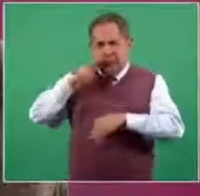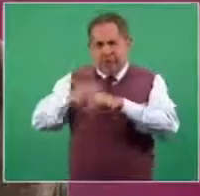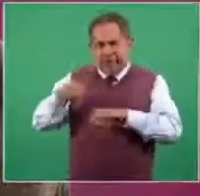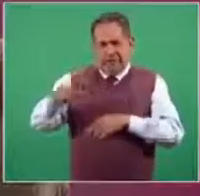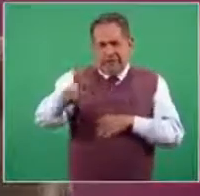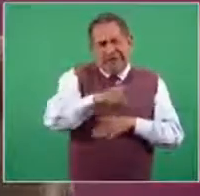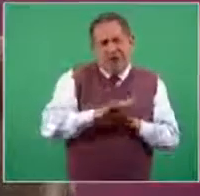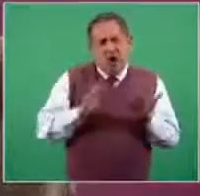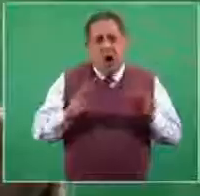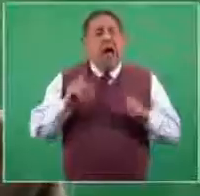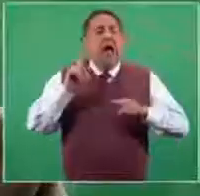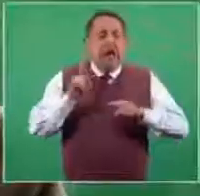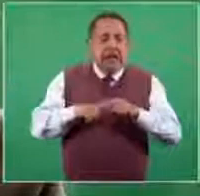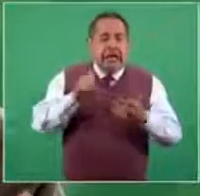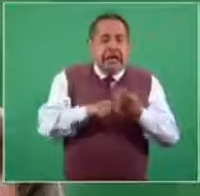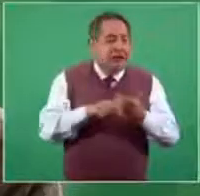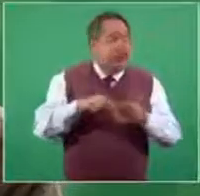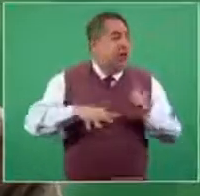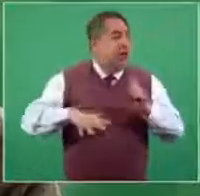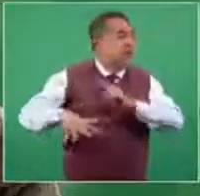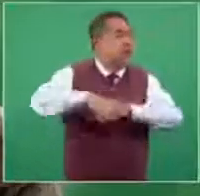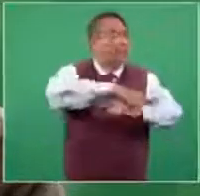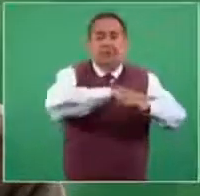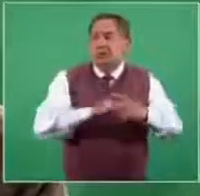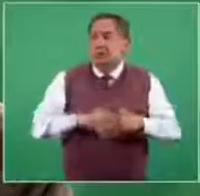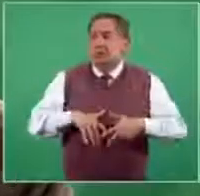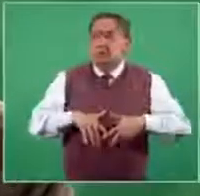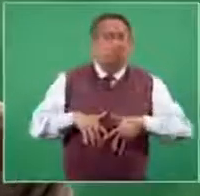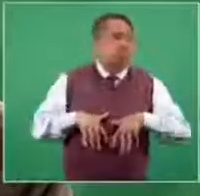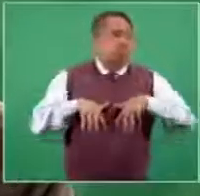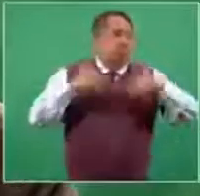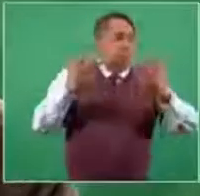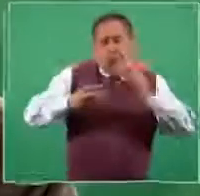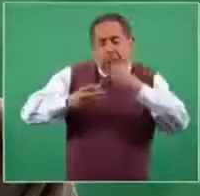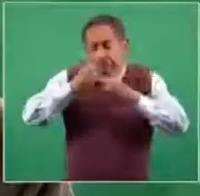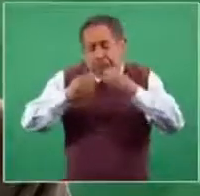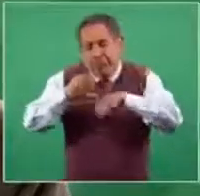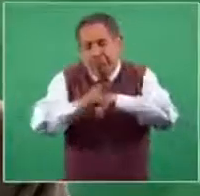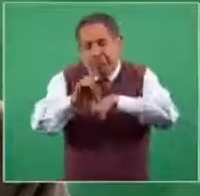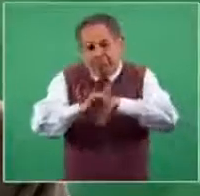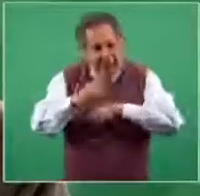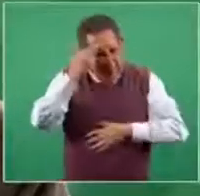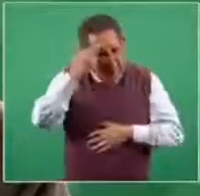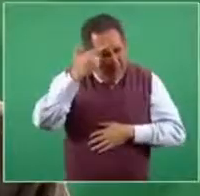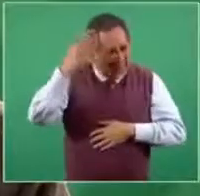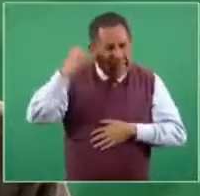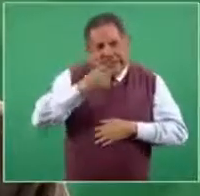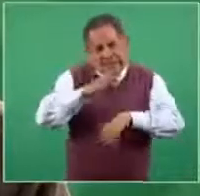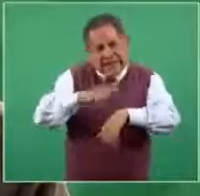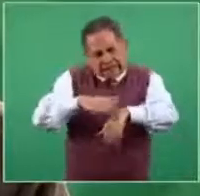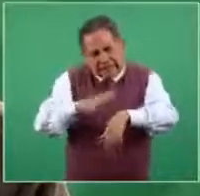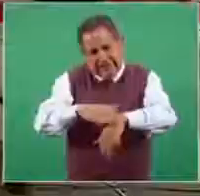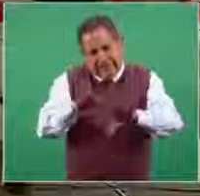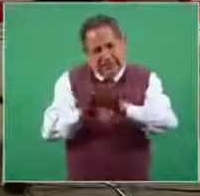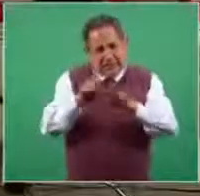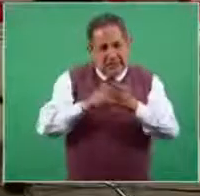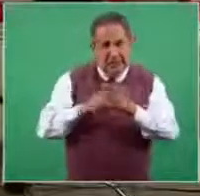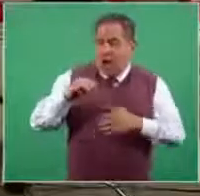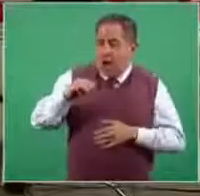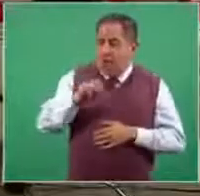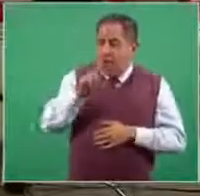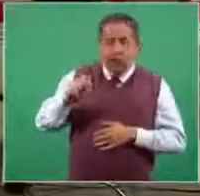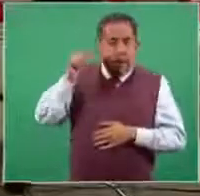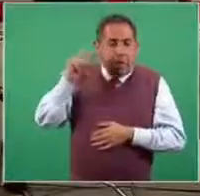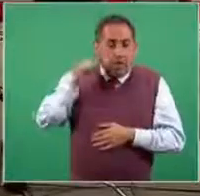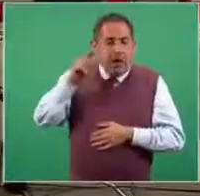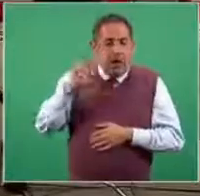de los individuos, que tiene que ver con el ambiente alimentario al que estamos expuestos. ¿Se acuerdan que insistimos mucho en eso en marzo, abril,